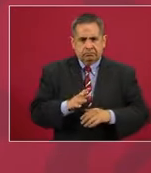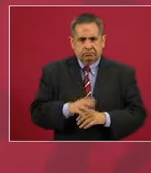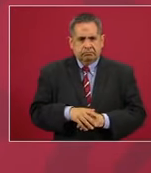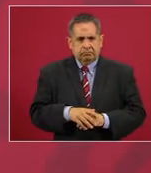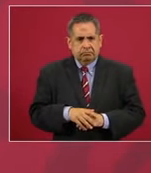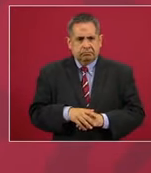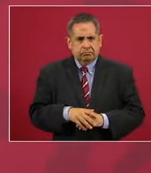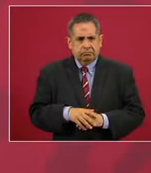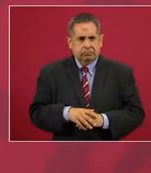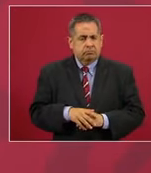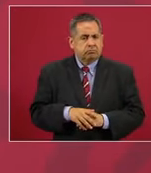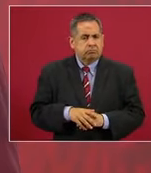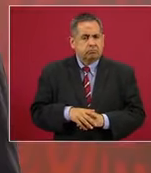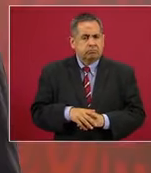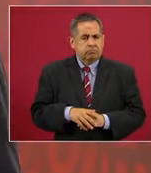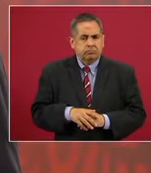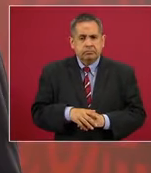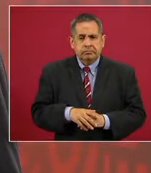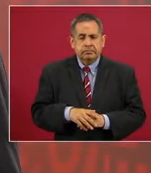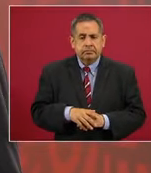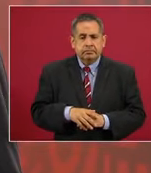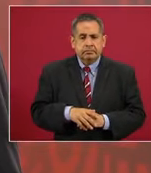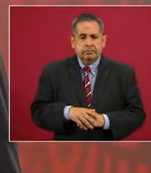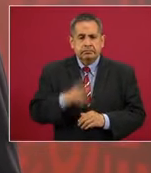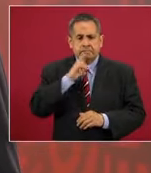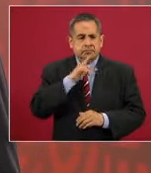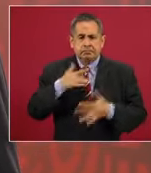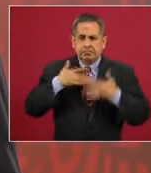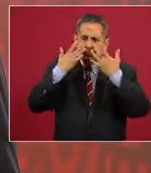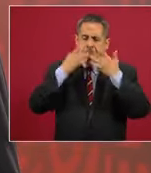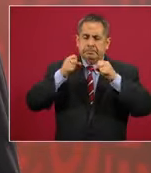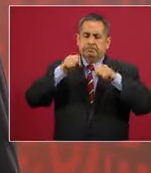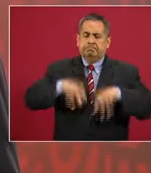renunciar.